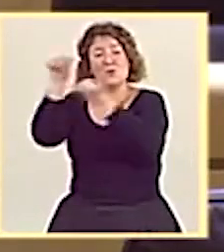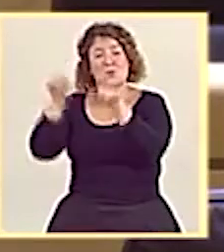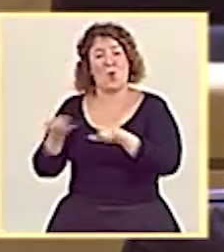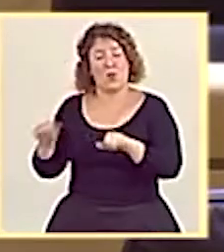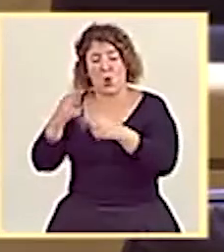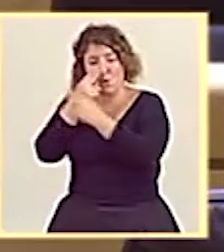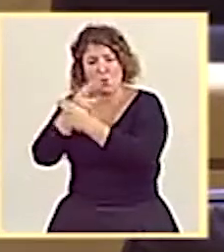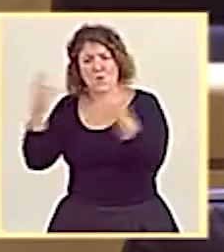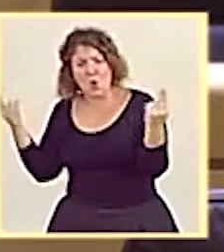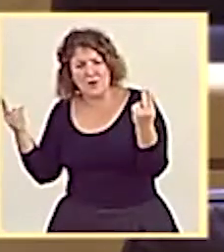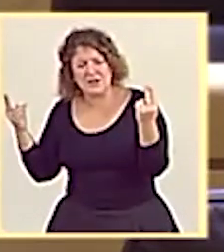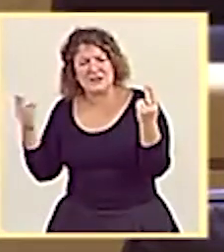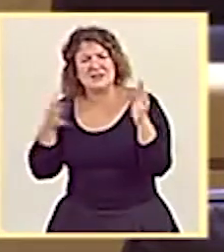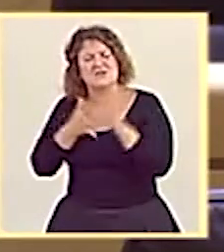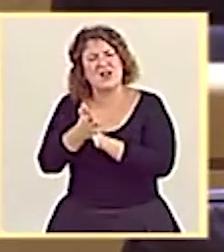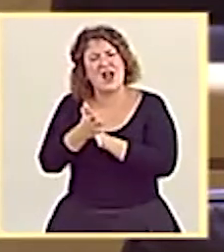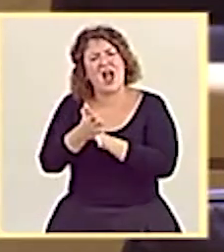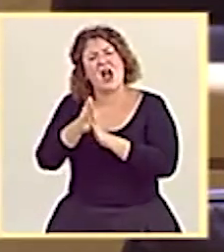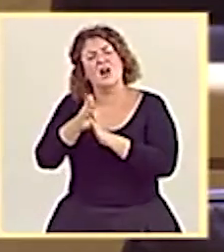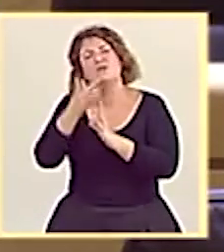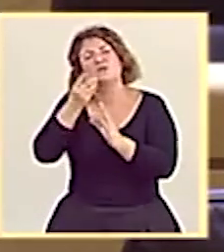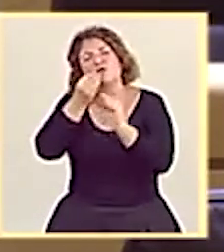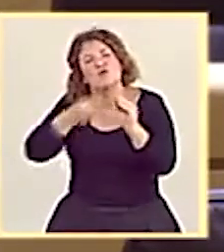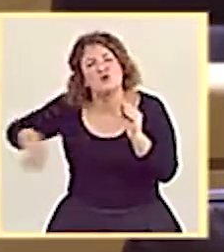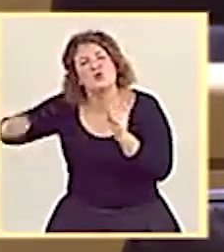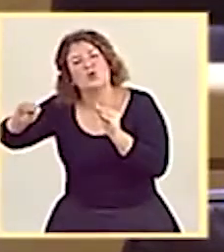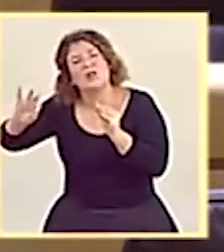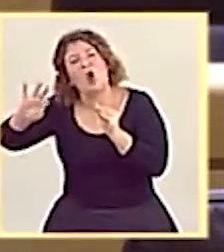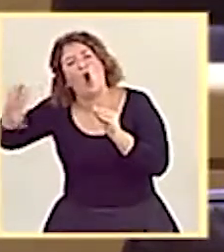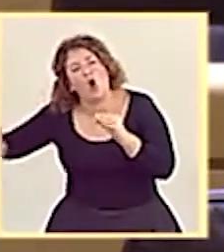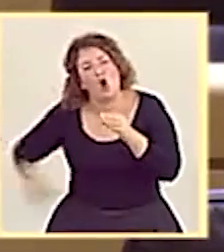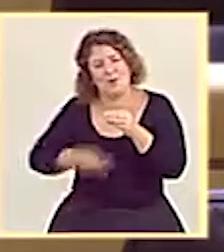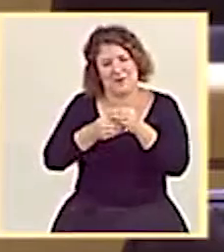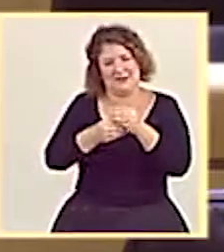público es subsidiario o complementario. Muchas gracias.